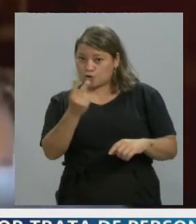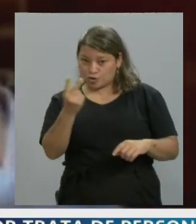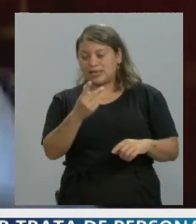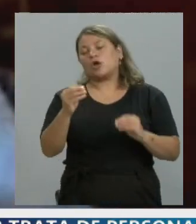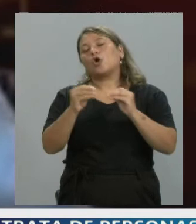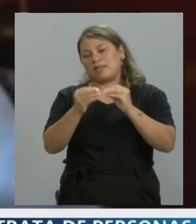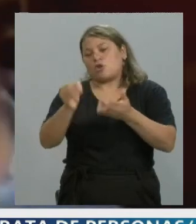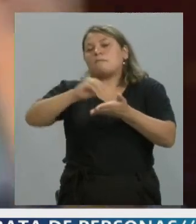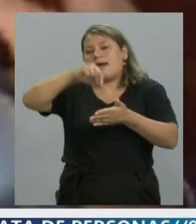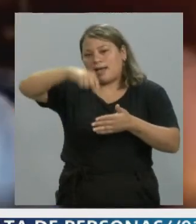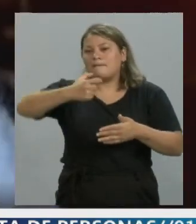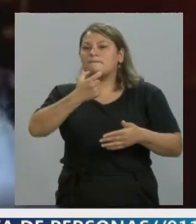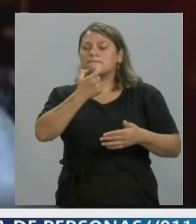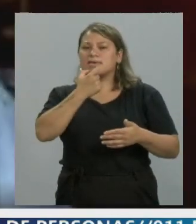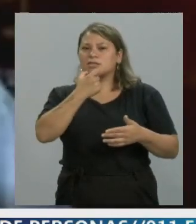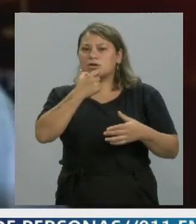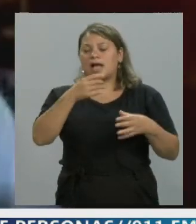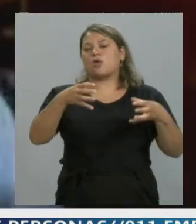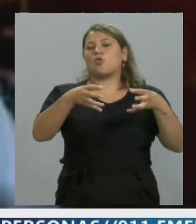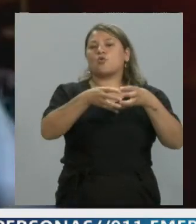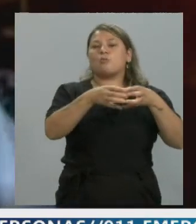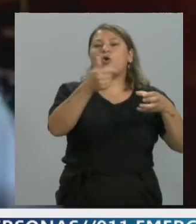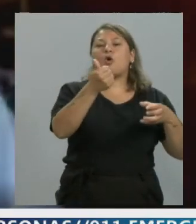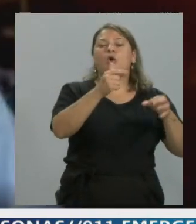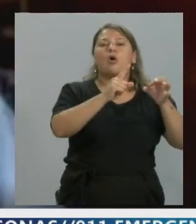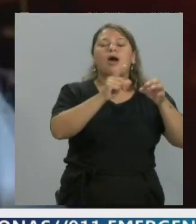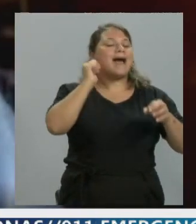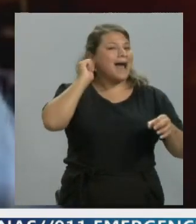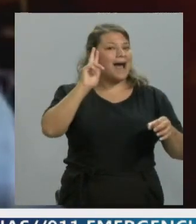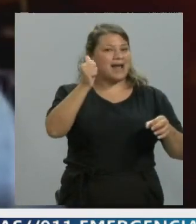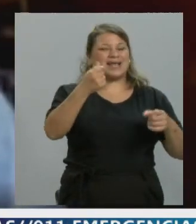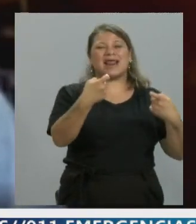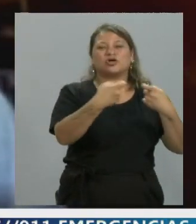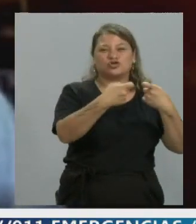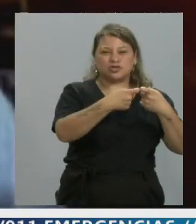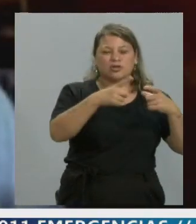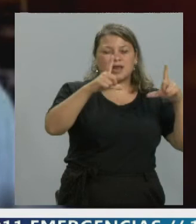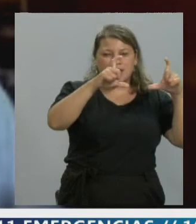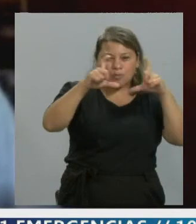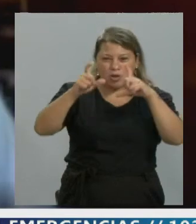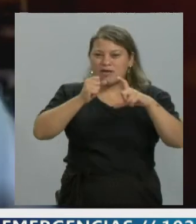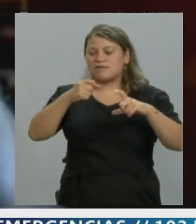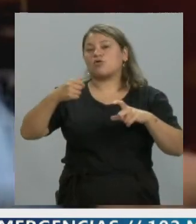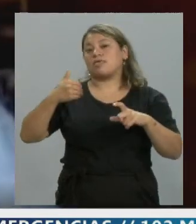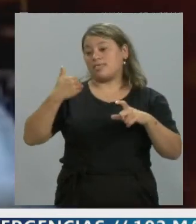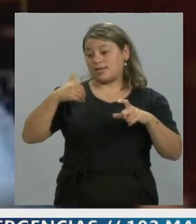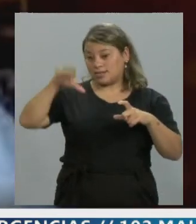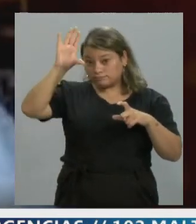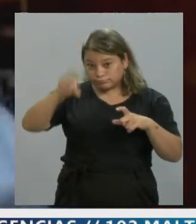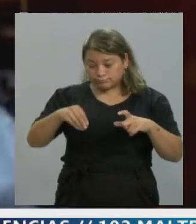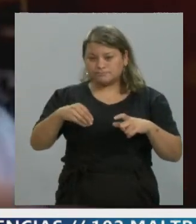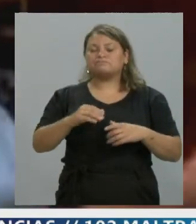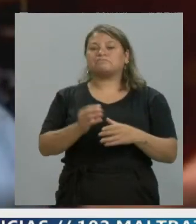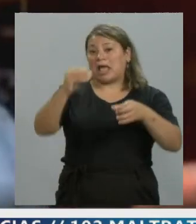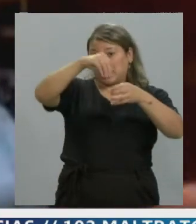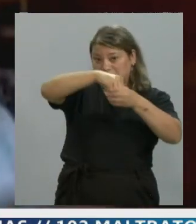compañeros más en Mendoza, a Árgra, que es la Asociación de Reporteros Gráficos de la República Argentina. Y Árgra